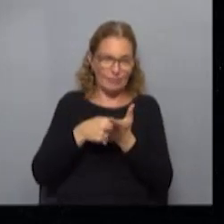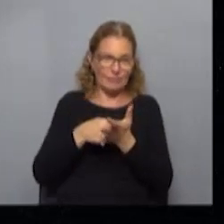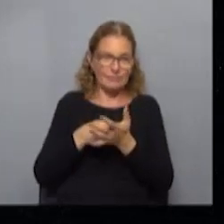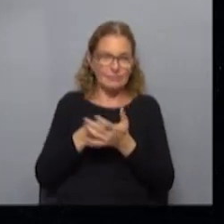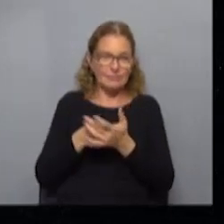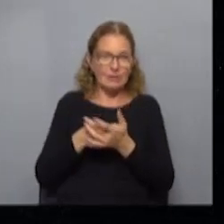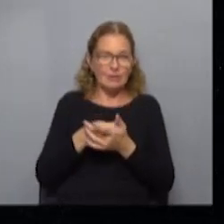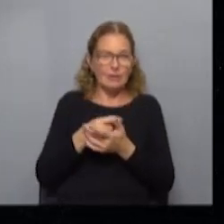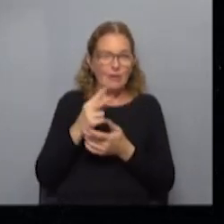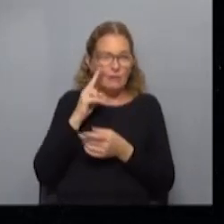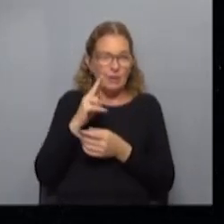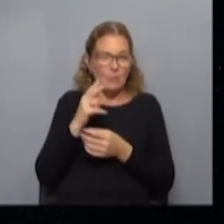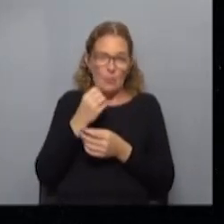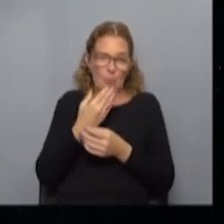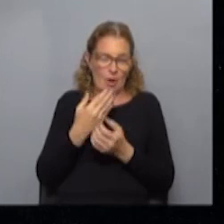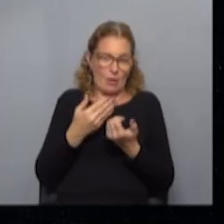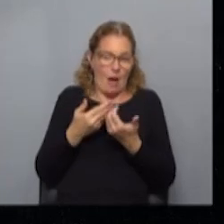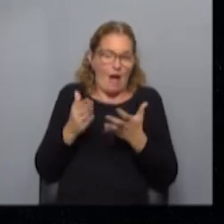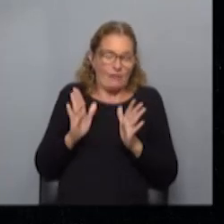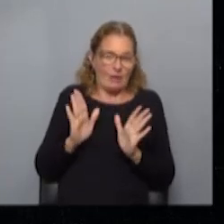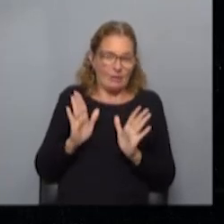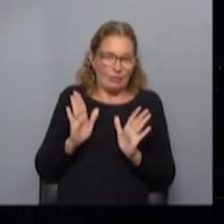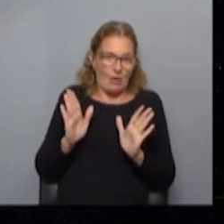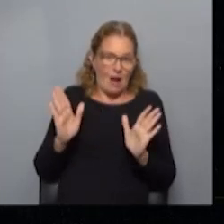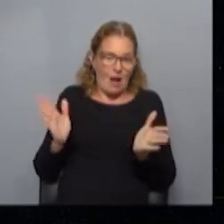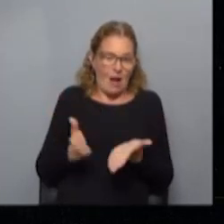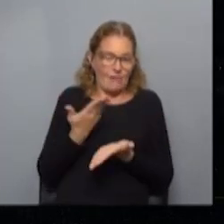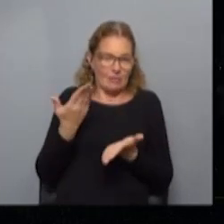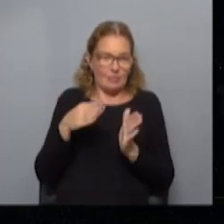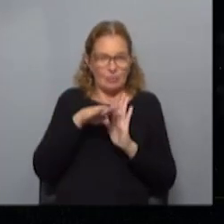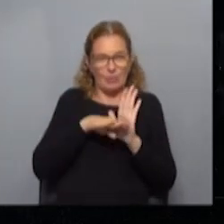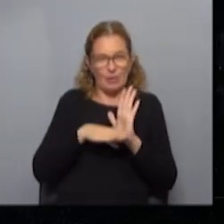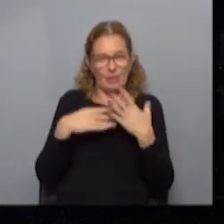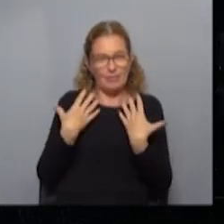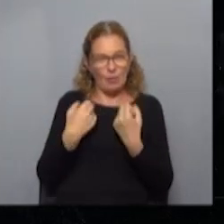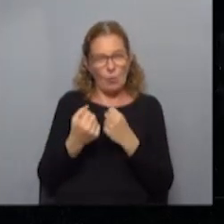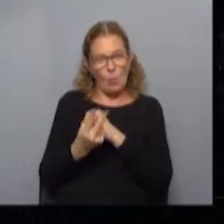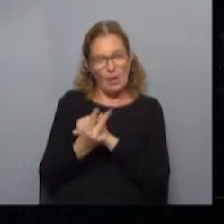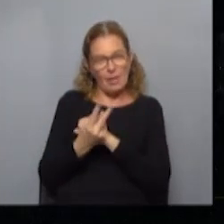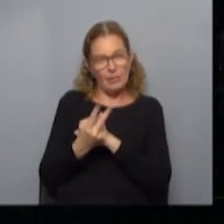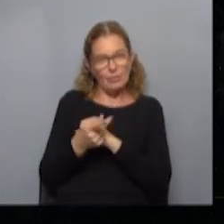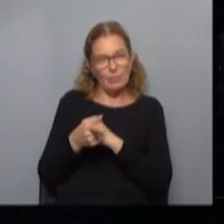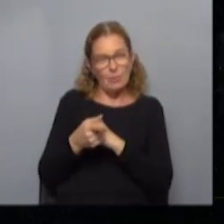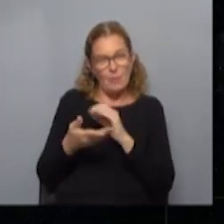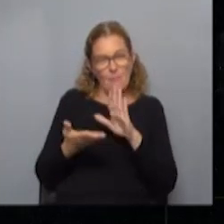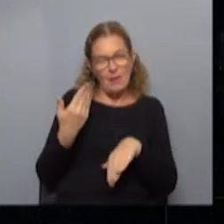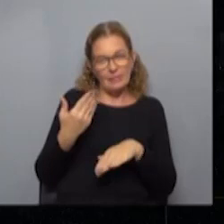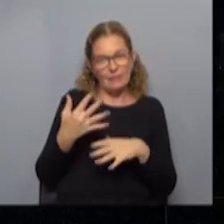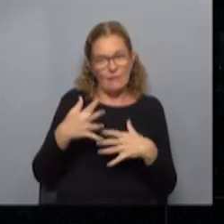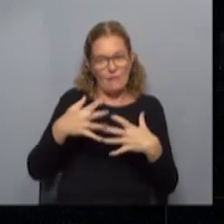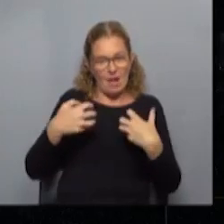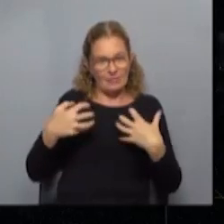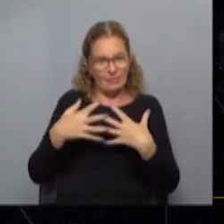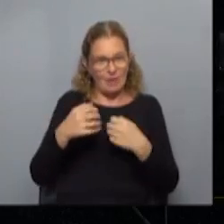nosotros vemos con muy buena perspectiva ahora el levantamiento de las medidas sanitarias en cuanto nosotros tengamos mayor flexibilidad